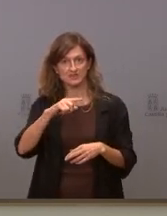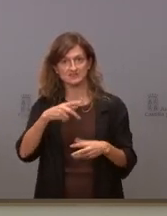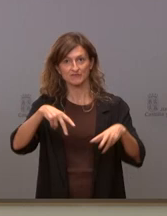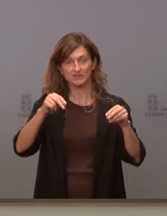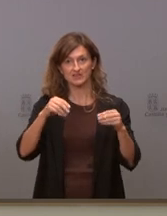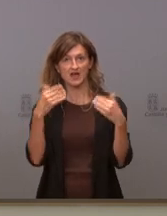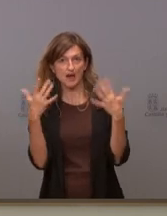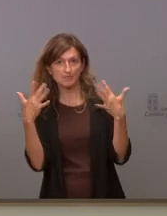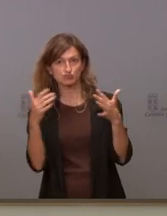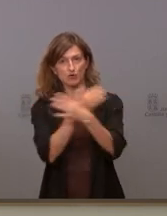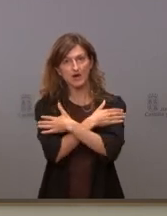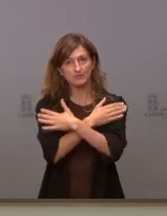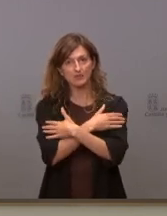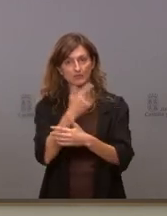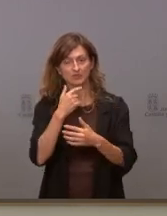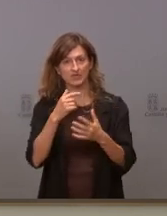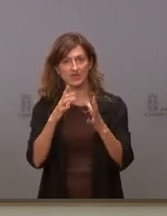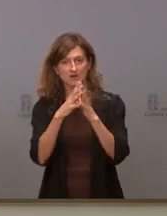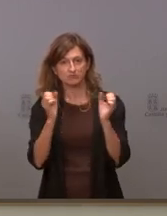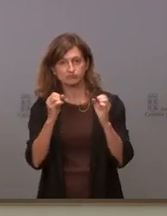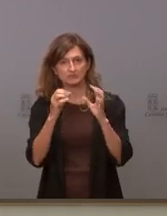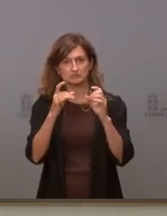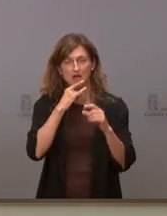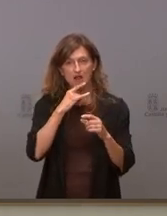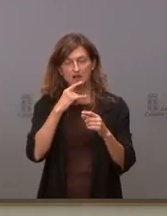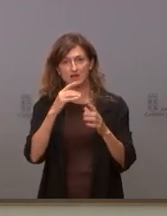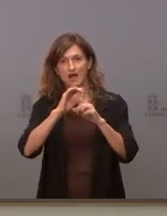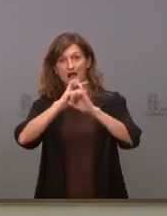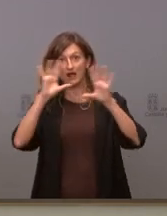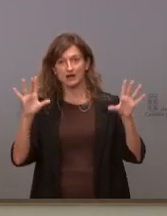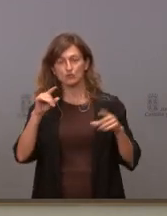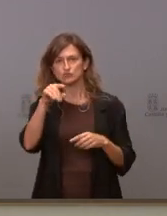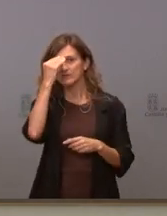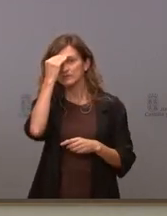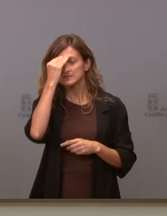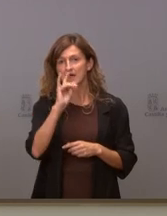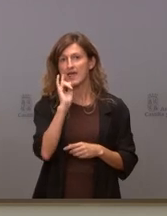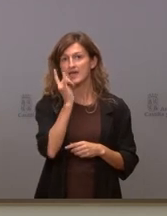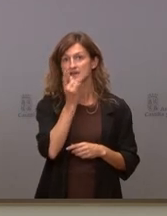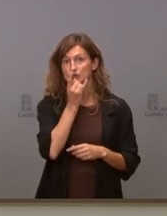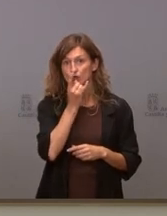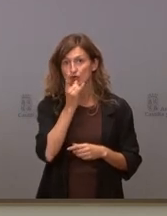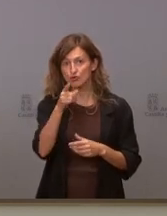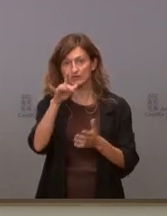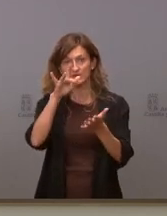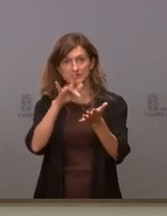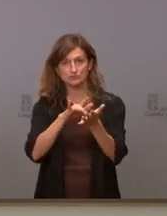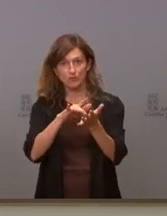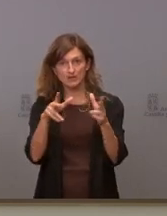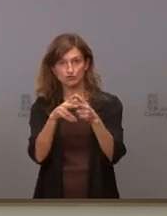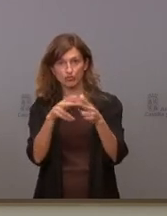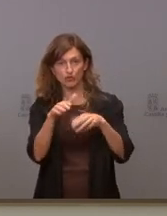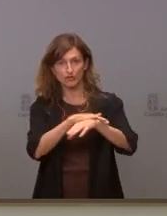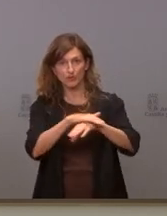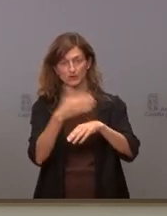un abrazo y han aclarado los malentendidos. ¿Sigue entonces pensando usted que fue un error lo que su socio de gobierno hizo el